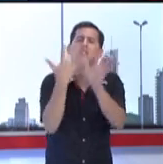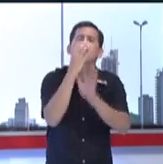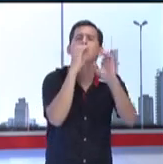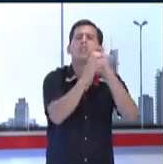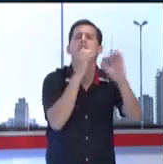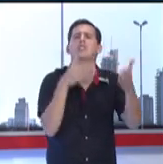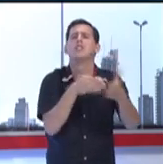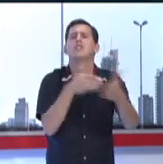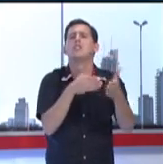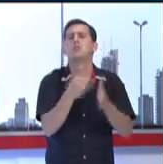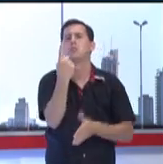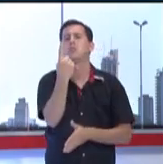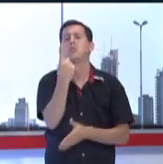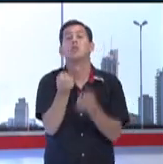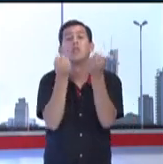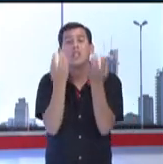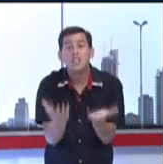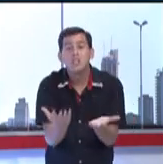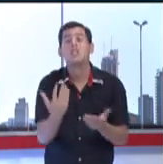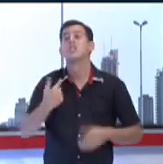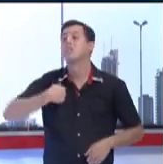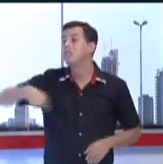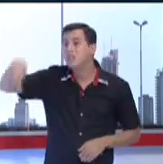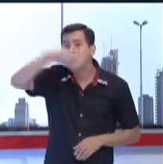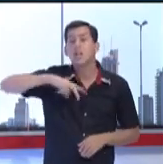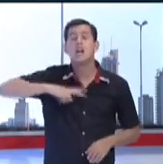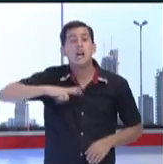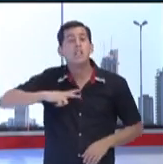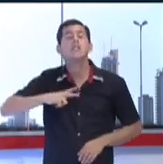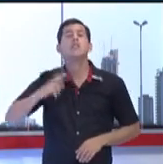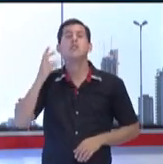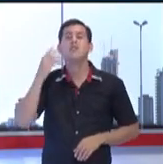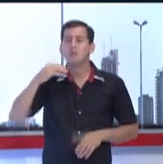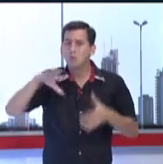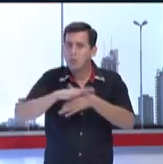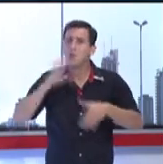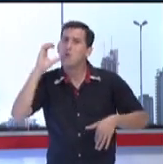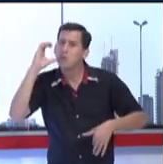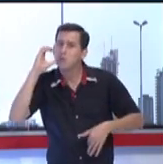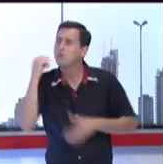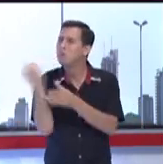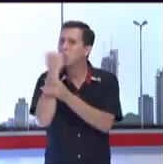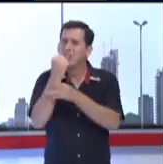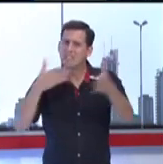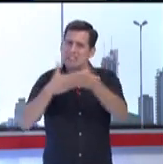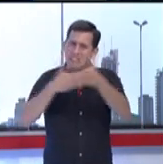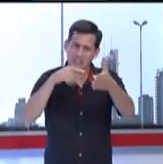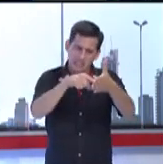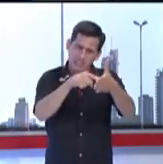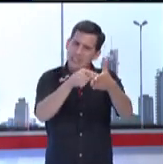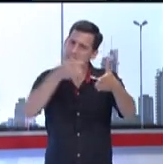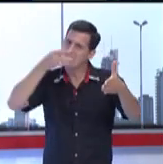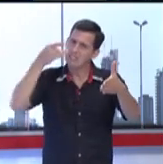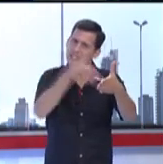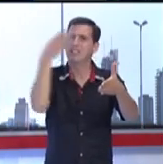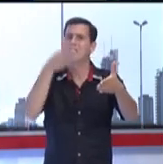ese compromiso lo tenemos nosotros. El compromiso de derribar, ¿sí? Esa barrera está totalmente